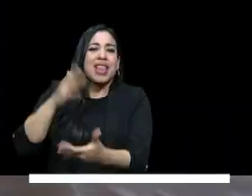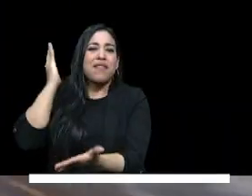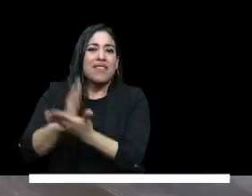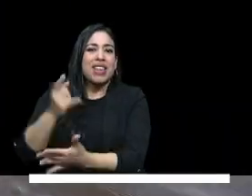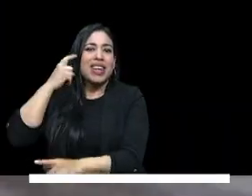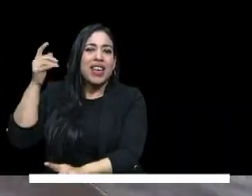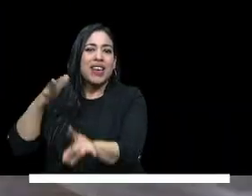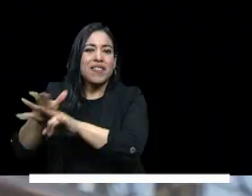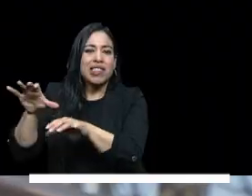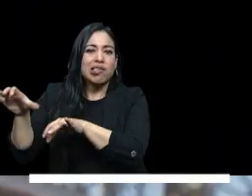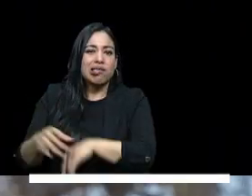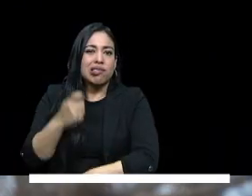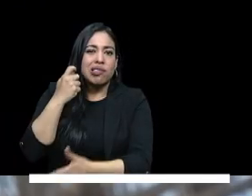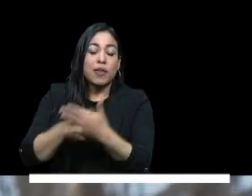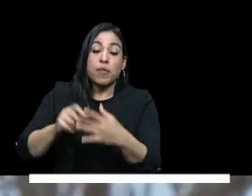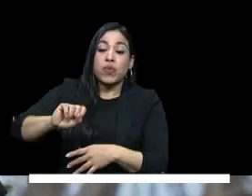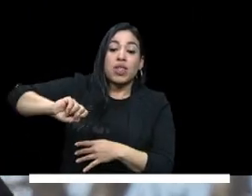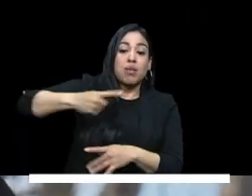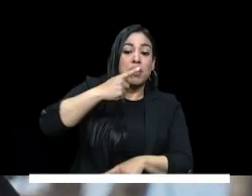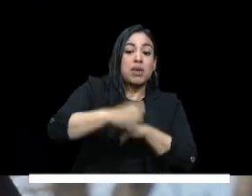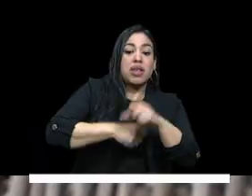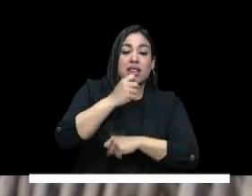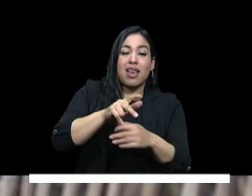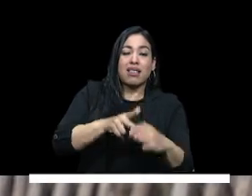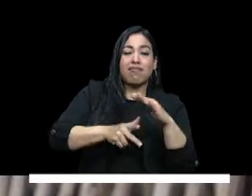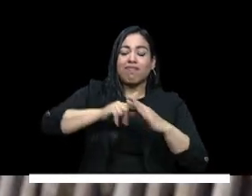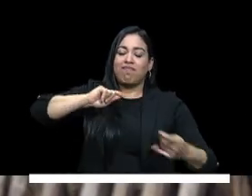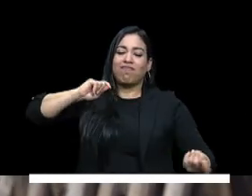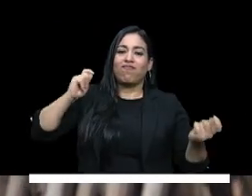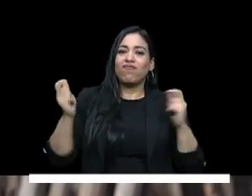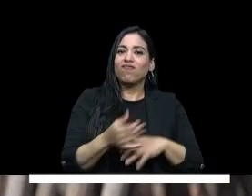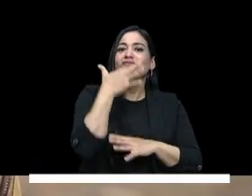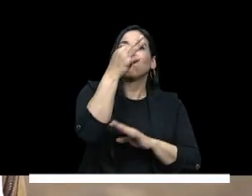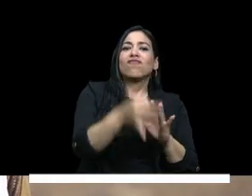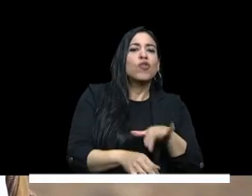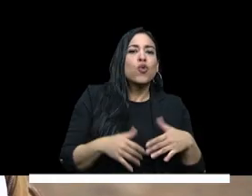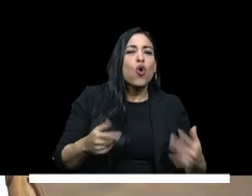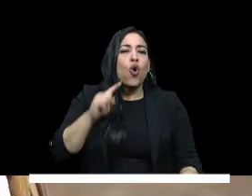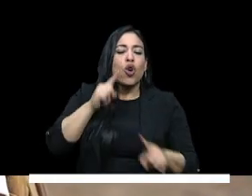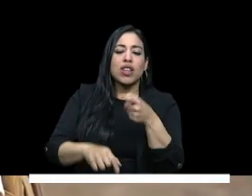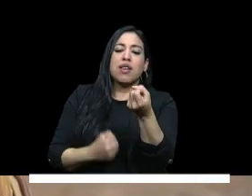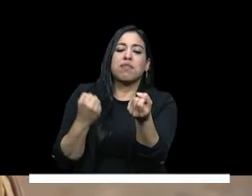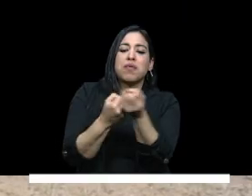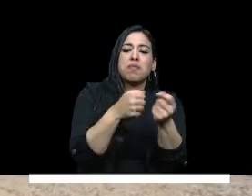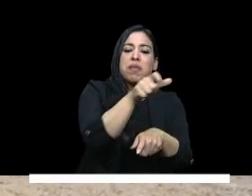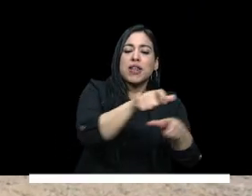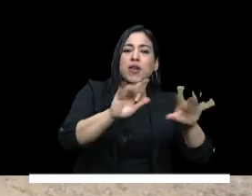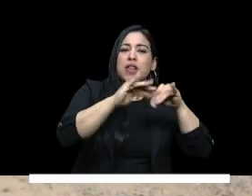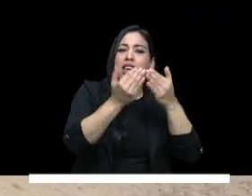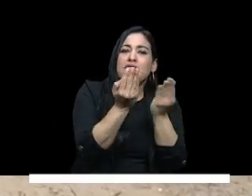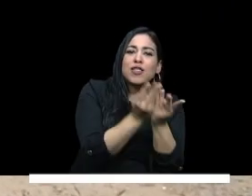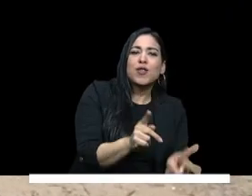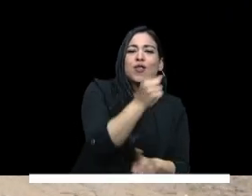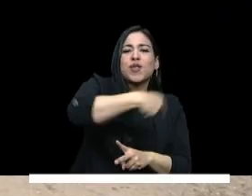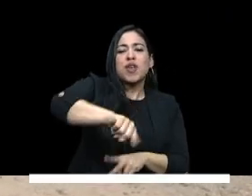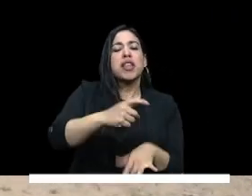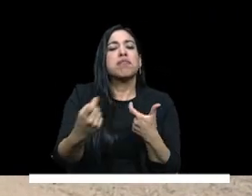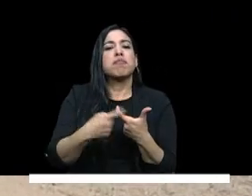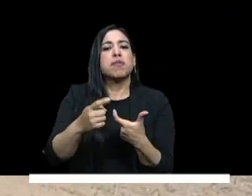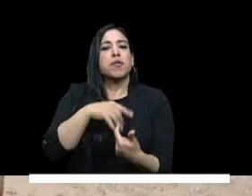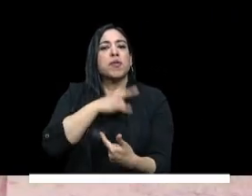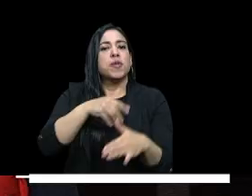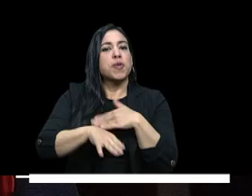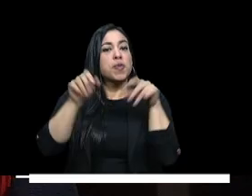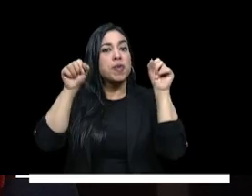de riesgo el primer año del cambio en el ICTEX es una realidad y se hace para apoyar a que más estudiantes ingresen a la educación